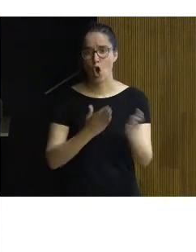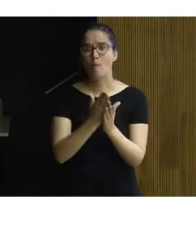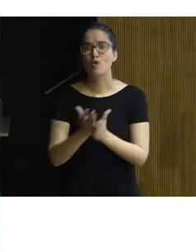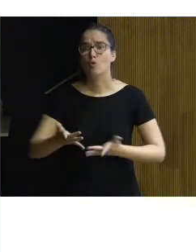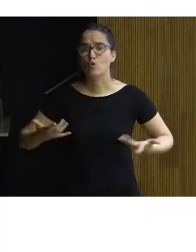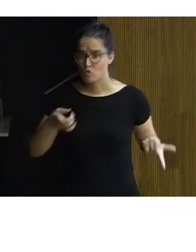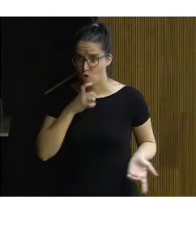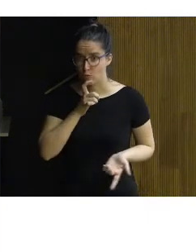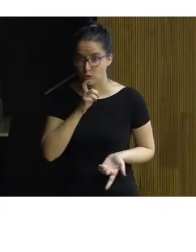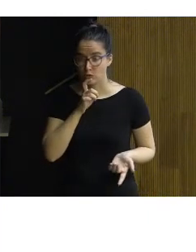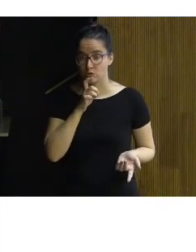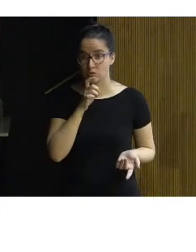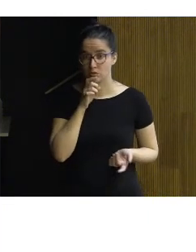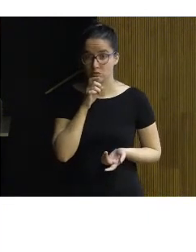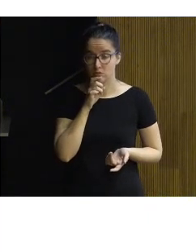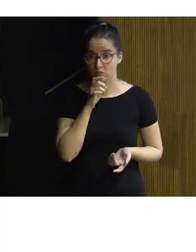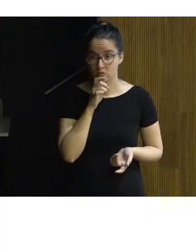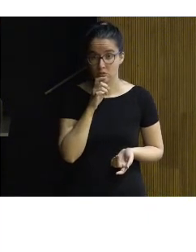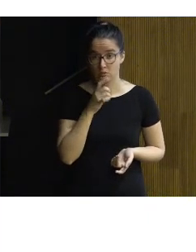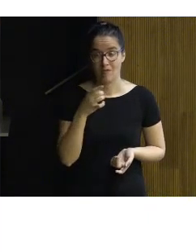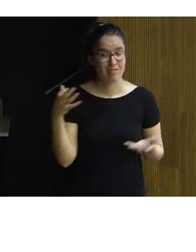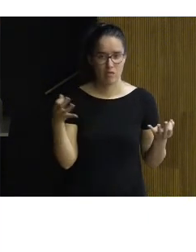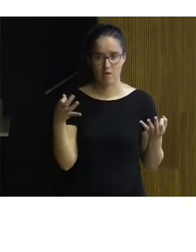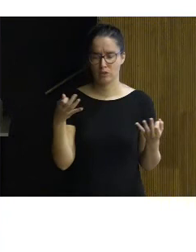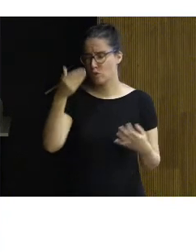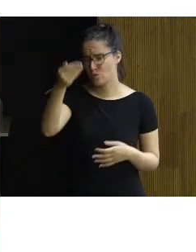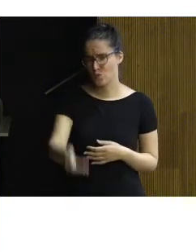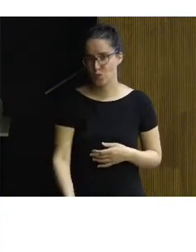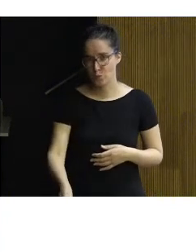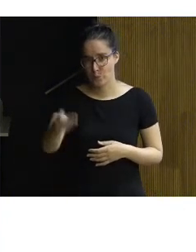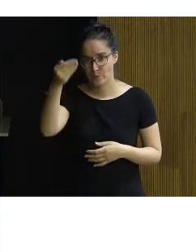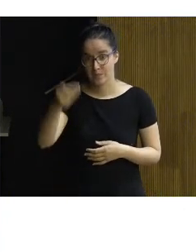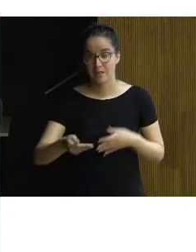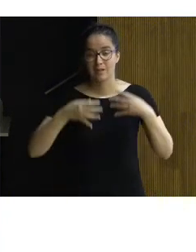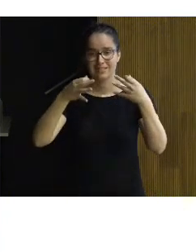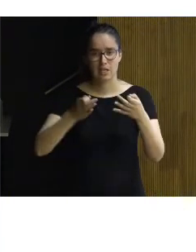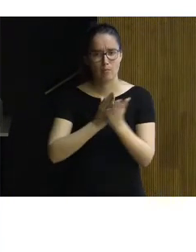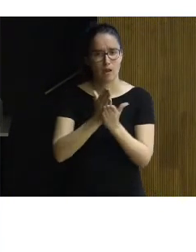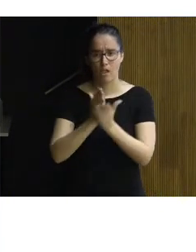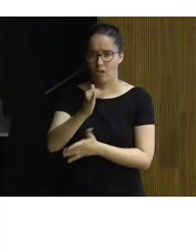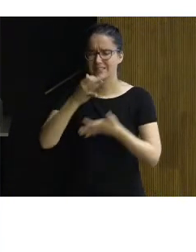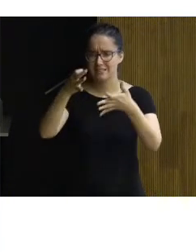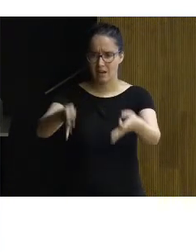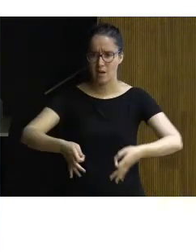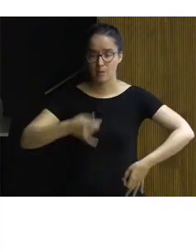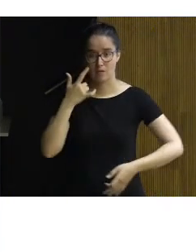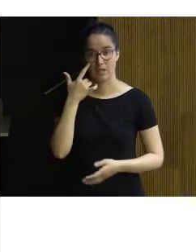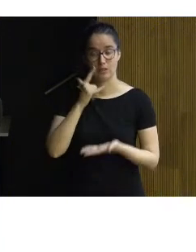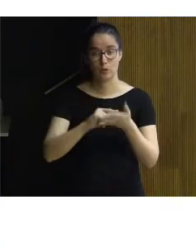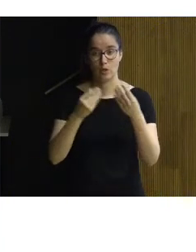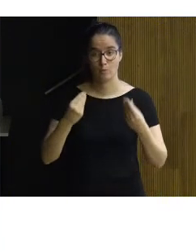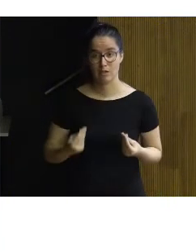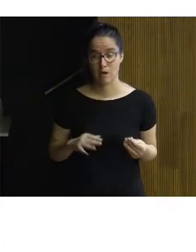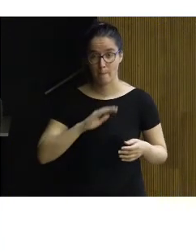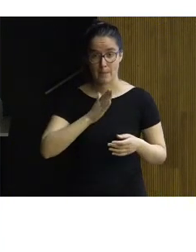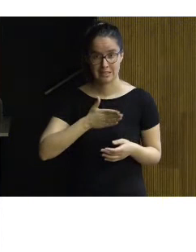tenemos? ¿no? eso es una parte muy importante ¿no? y siempre hay opciones bueno pues fijaros que en este caso el